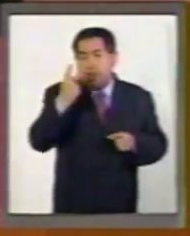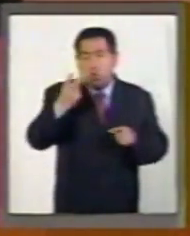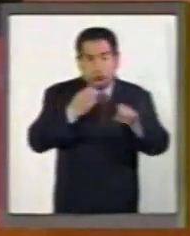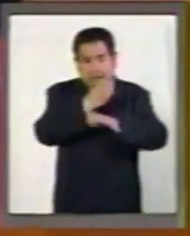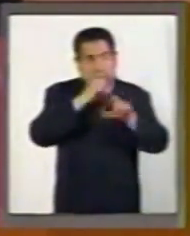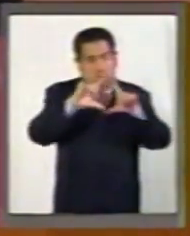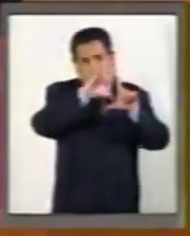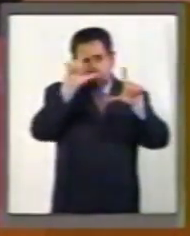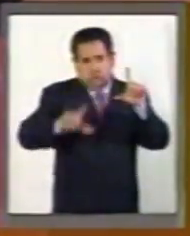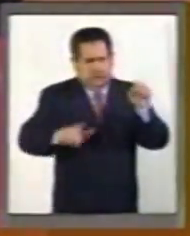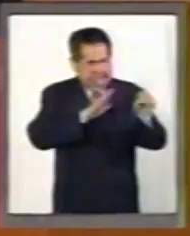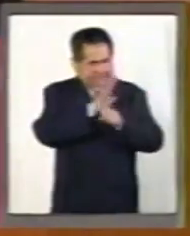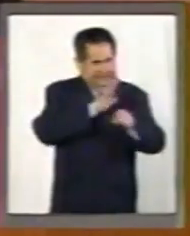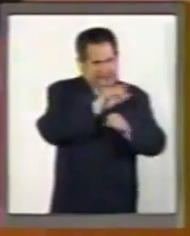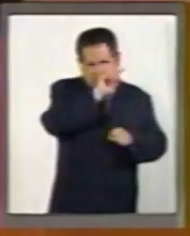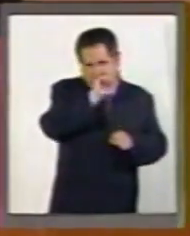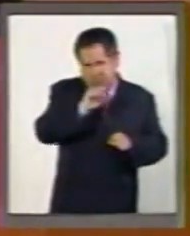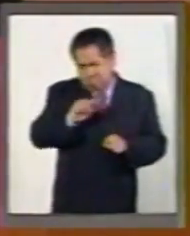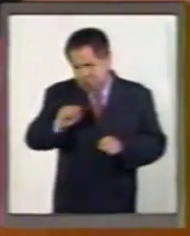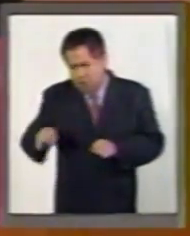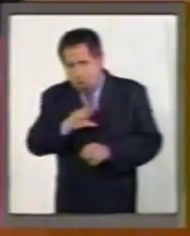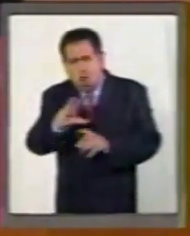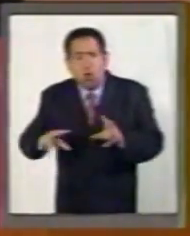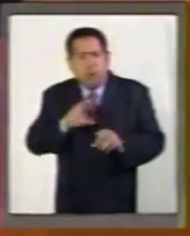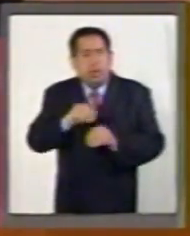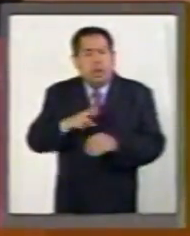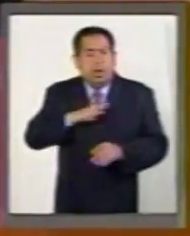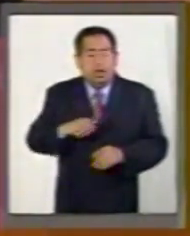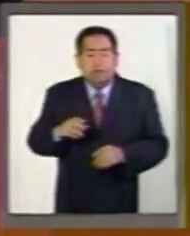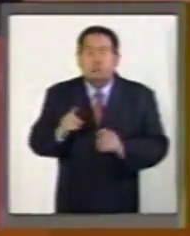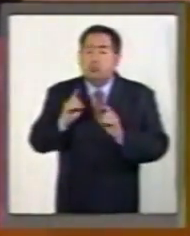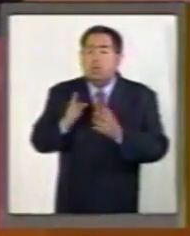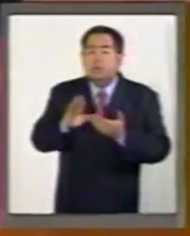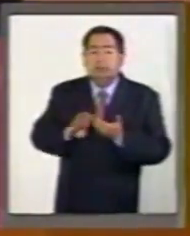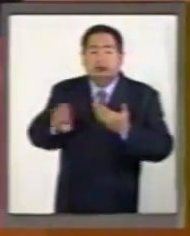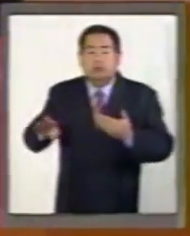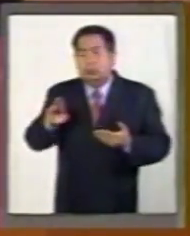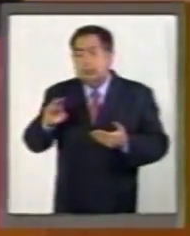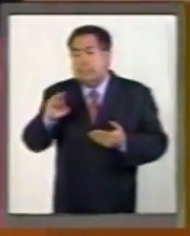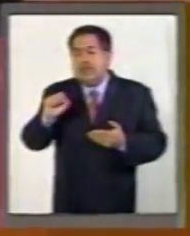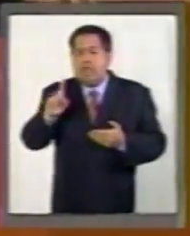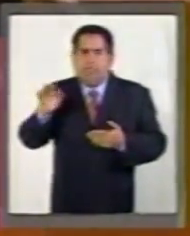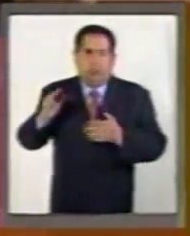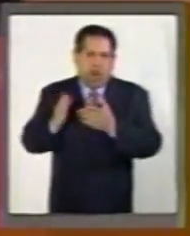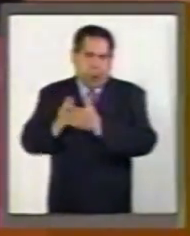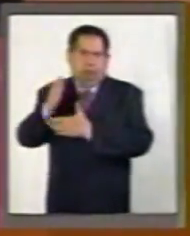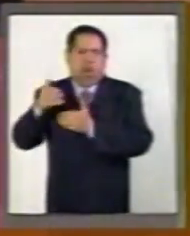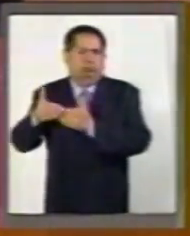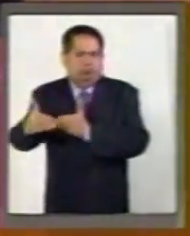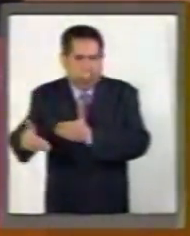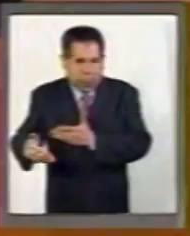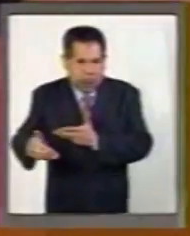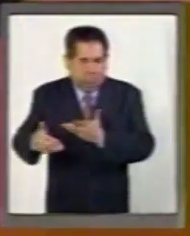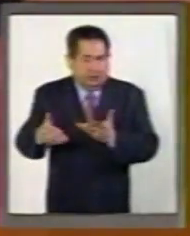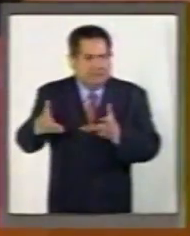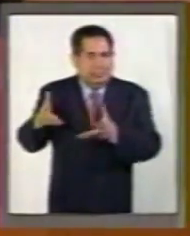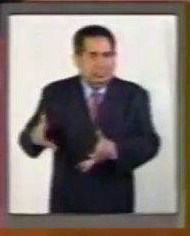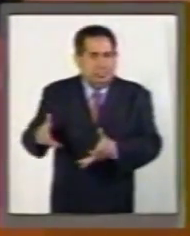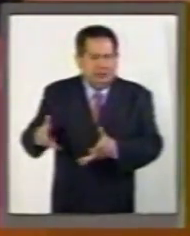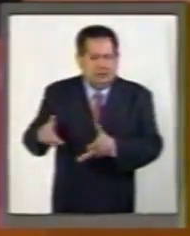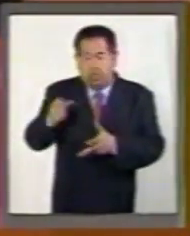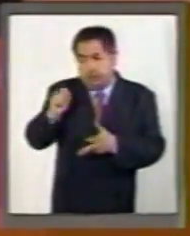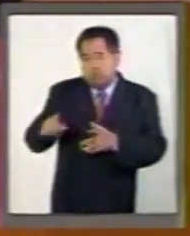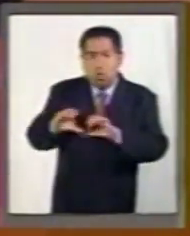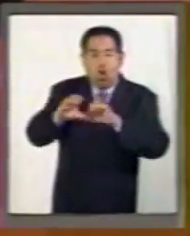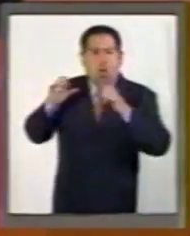entidades federativas como, salvo el Distrito Federal que está sobre regulado, que el propio